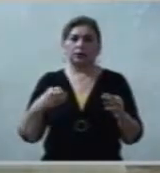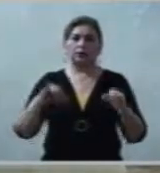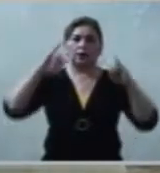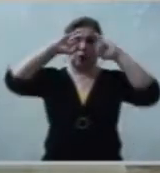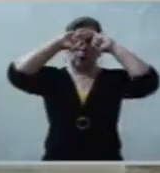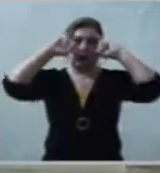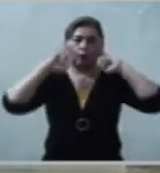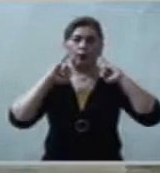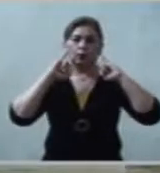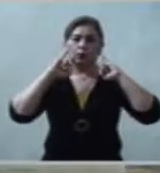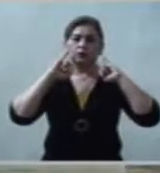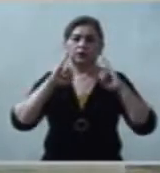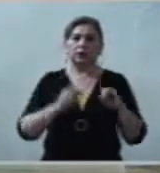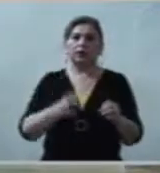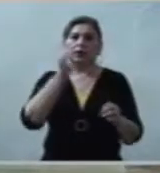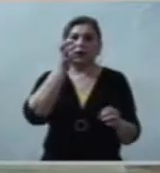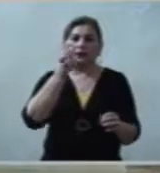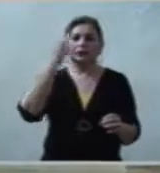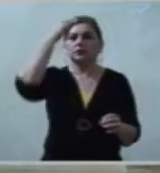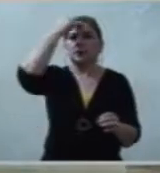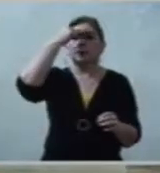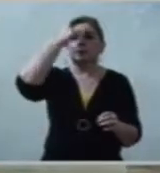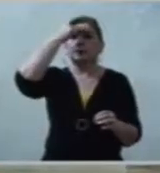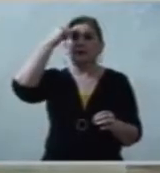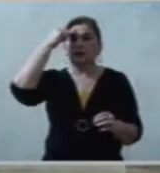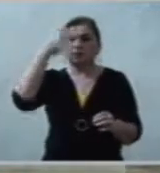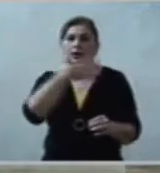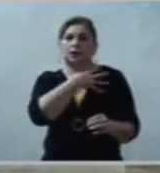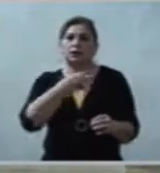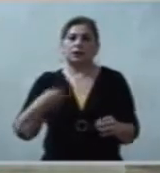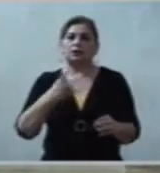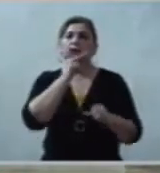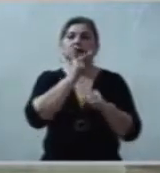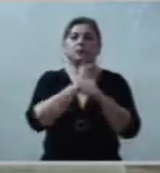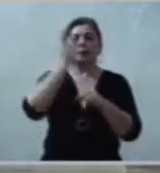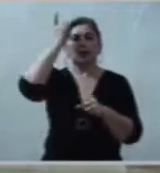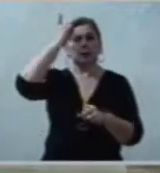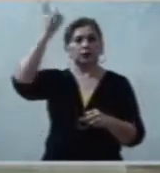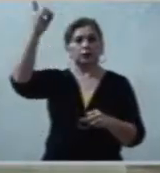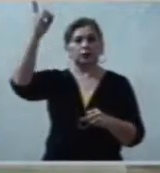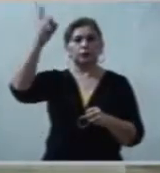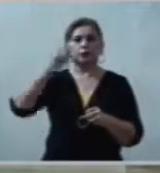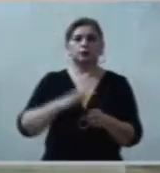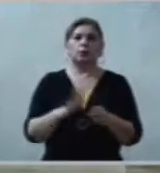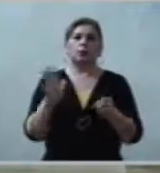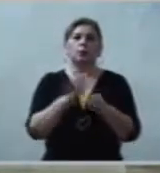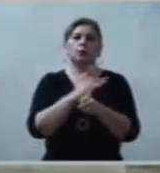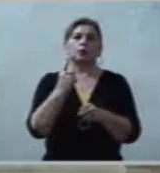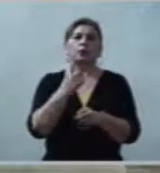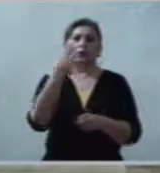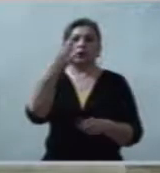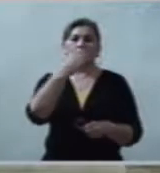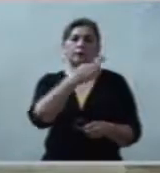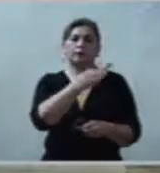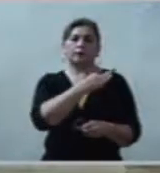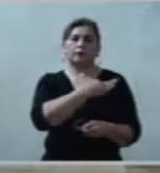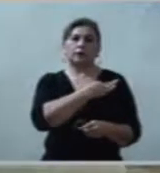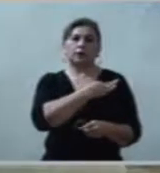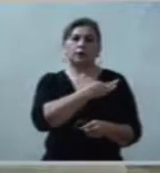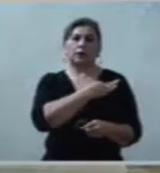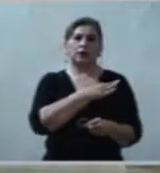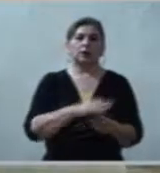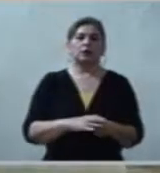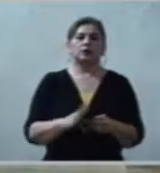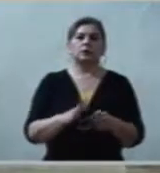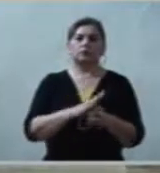es el Mesías, es el Hijo de Dios. Porque la fe es